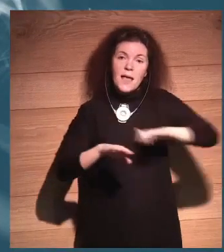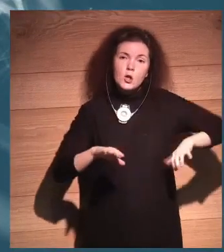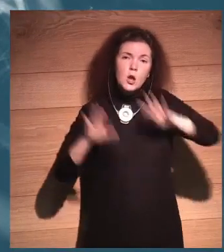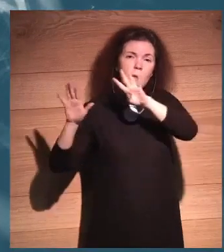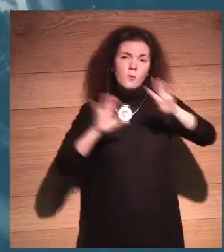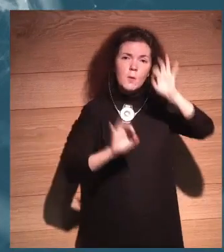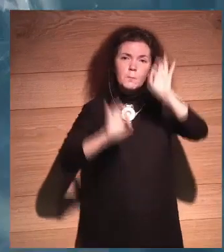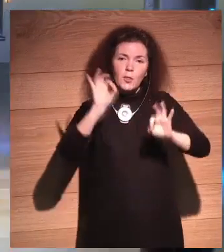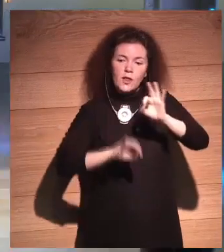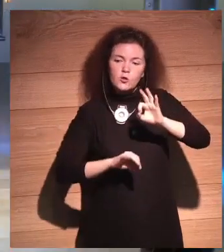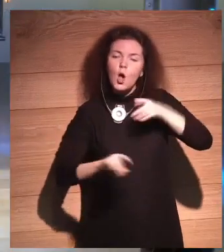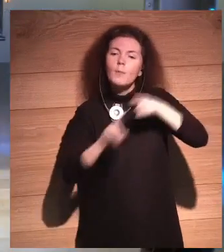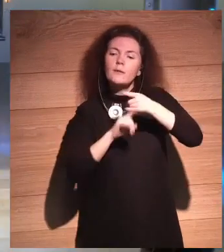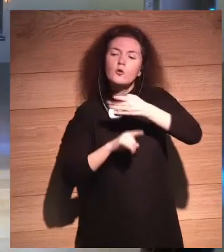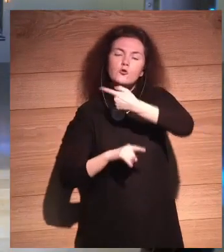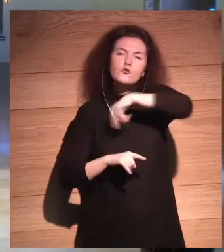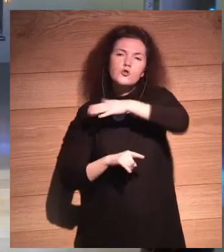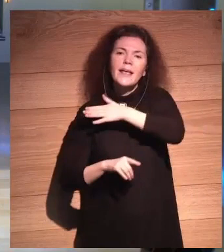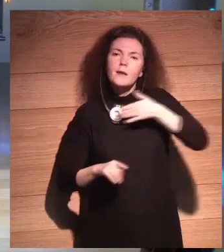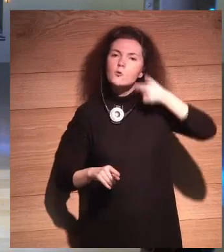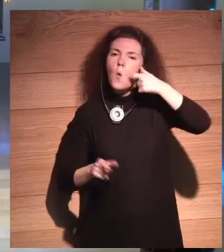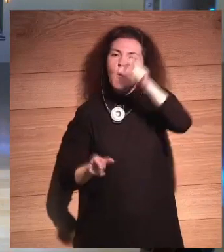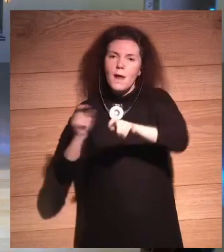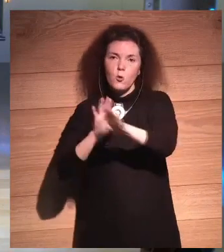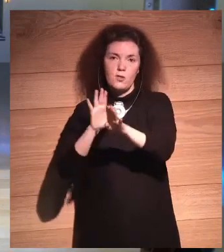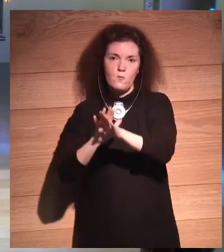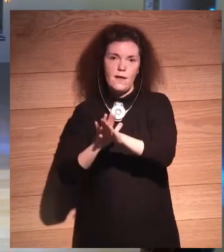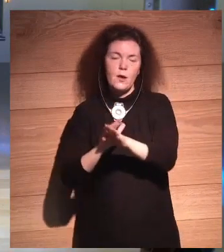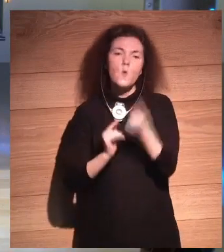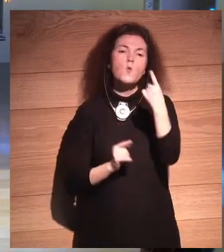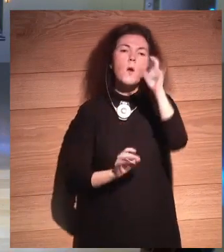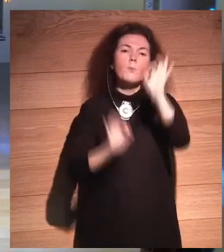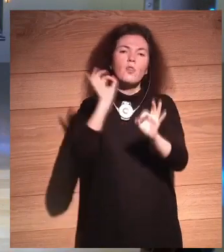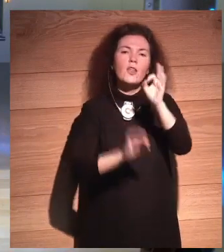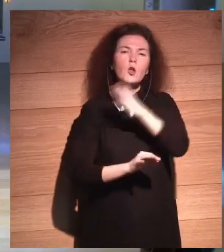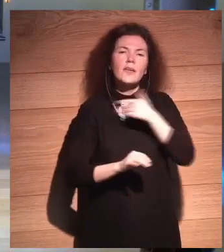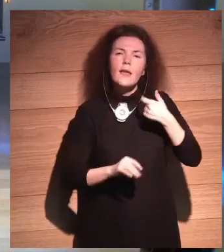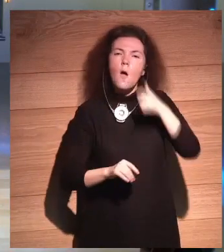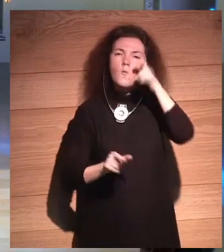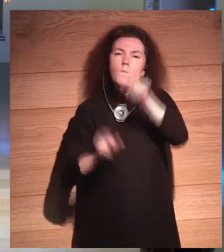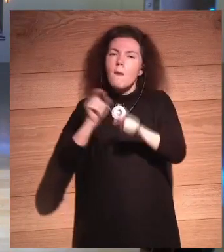99% de nosotros queremos ser humanos. Hay un 1% que quiere ser sobrehumano.